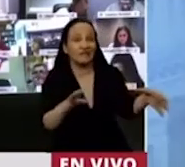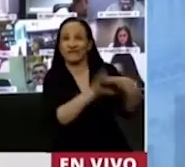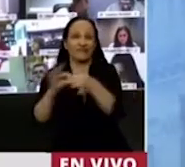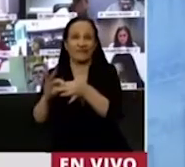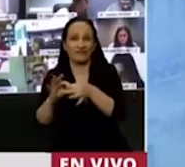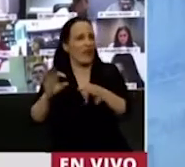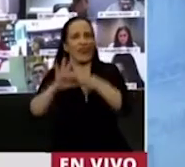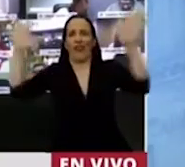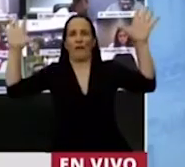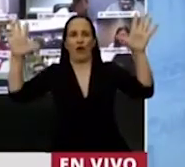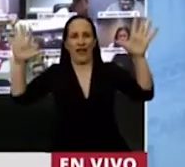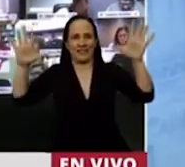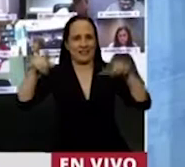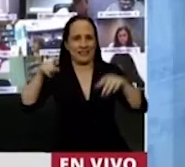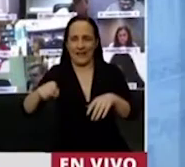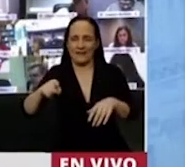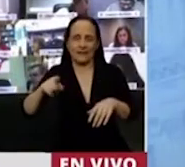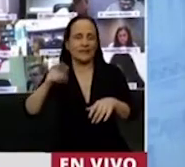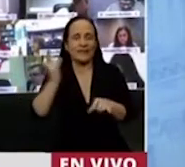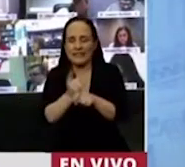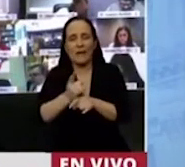de la democracia con verdad.